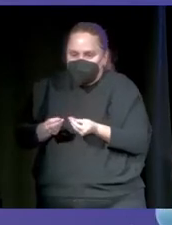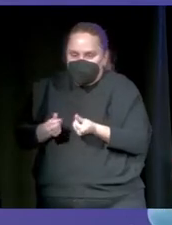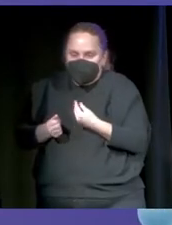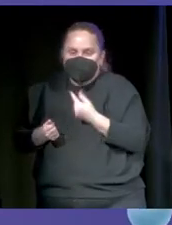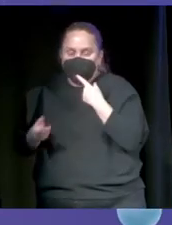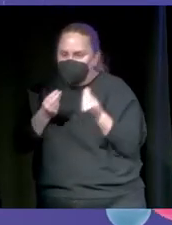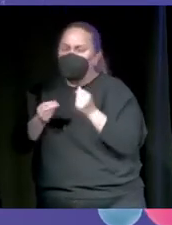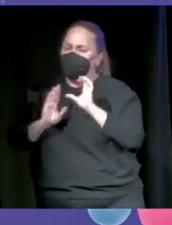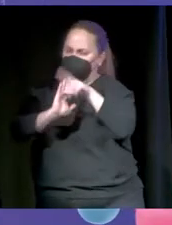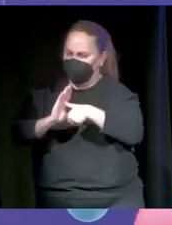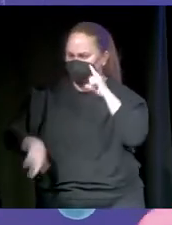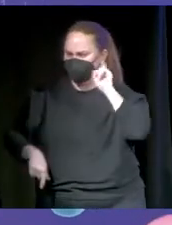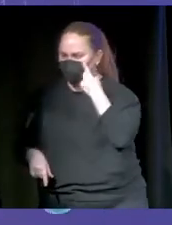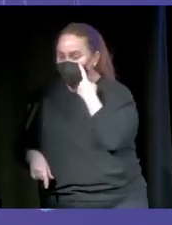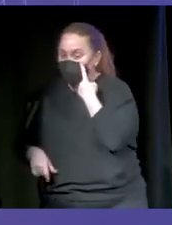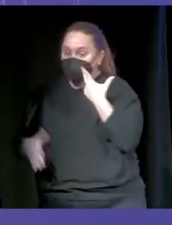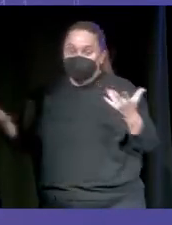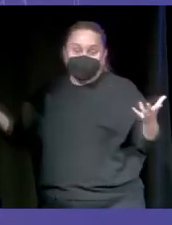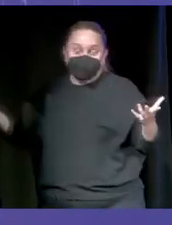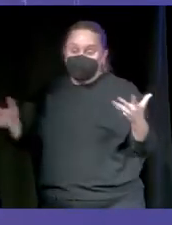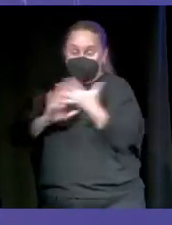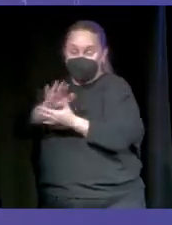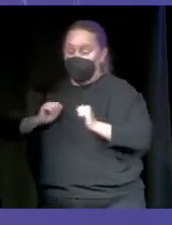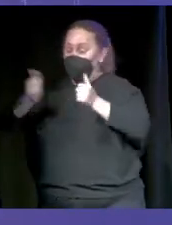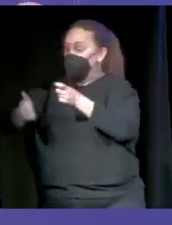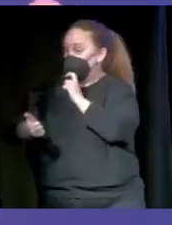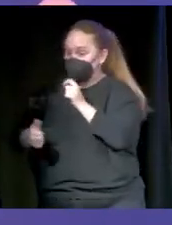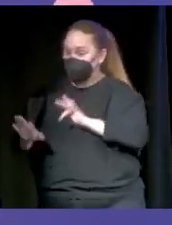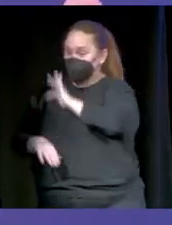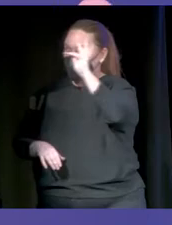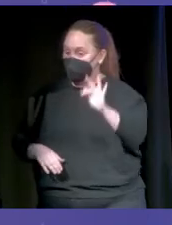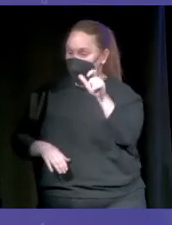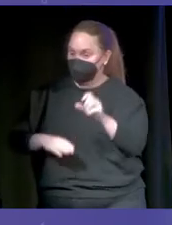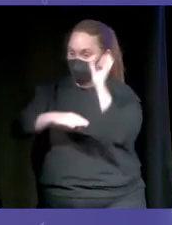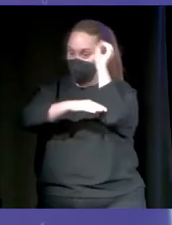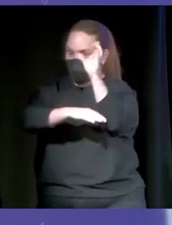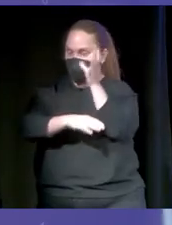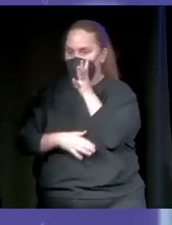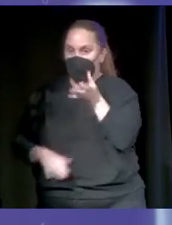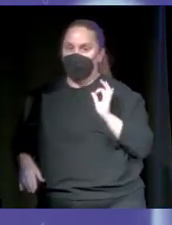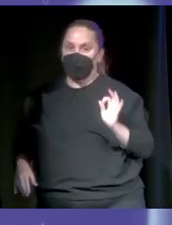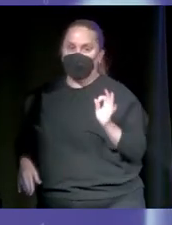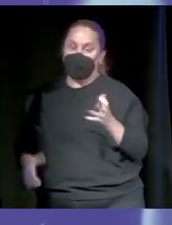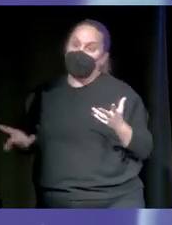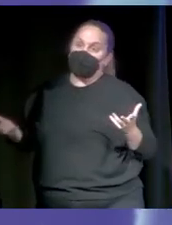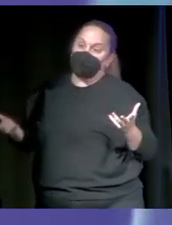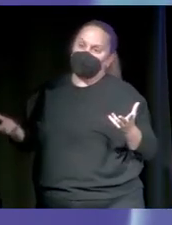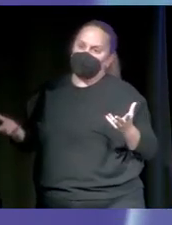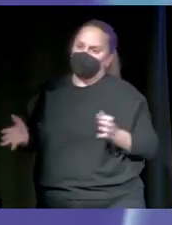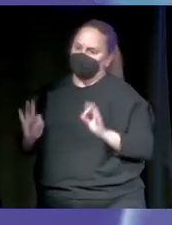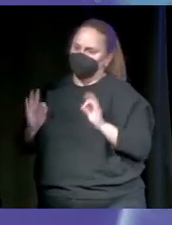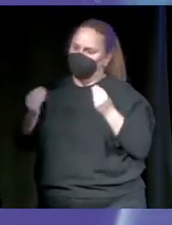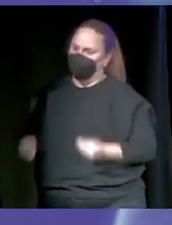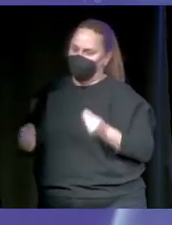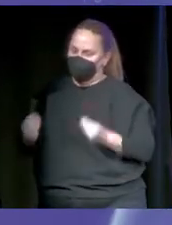Bueno, pues a ver cómo os empiezo a hablar y a presentar a nuestro siguiente invitado, porque la verdad es que no tiene ningún desperdicio.